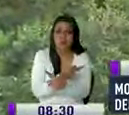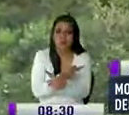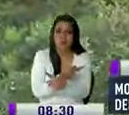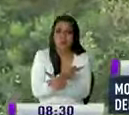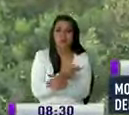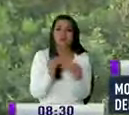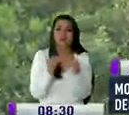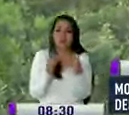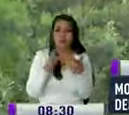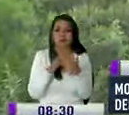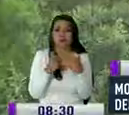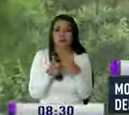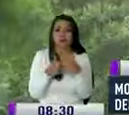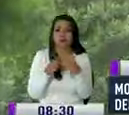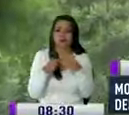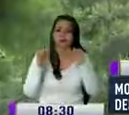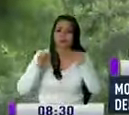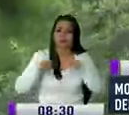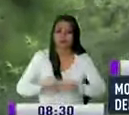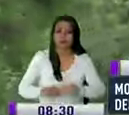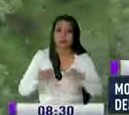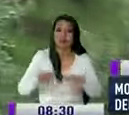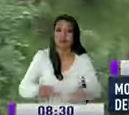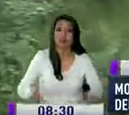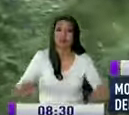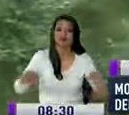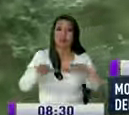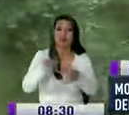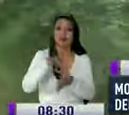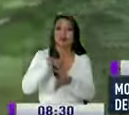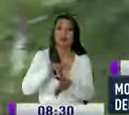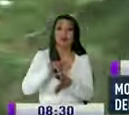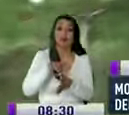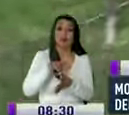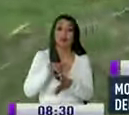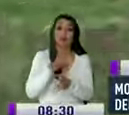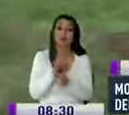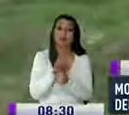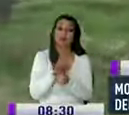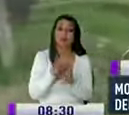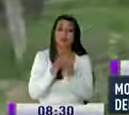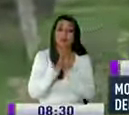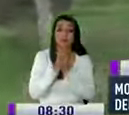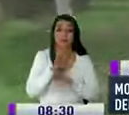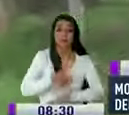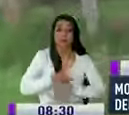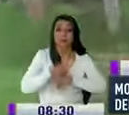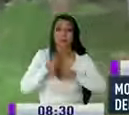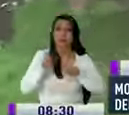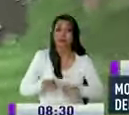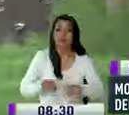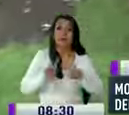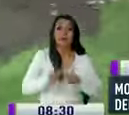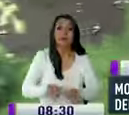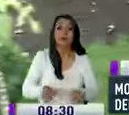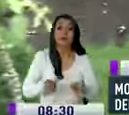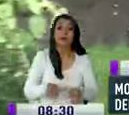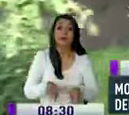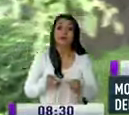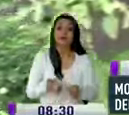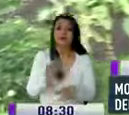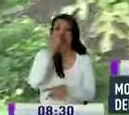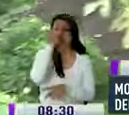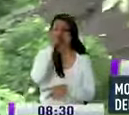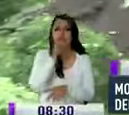y genere aún más dificultades en una zona que es considerada de riesgo por eso pedimos a las autoridades que hagan las investigaciones pertinentes para